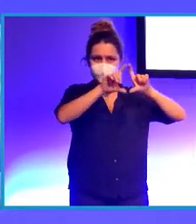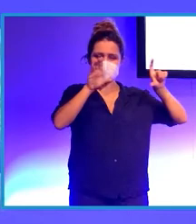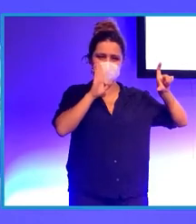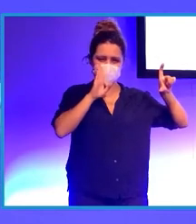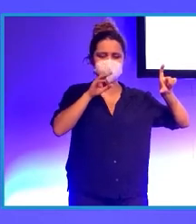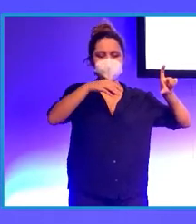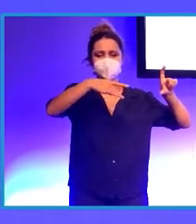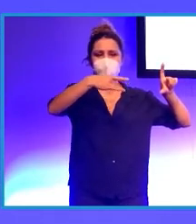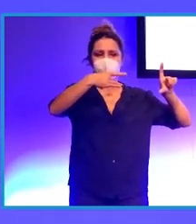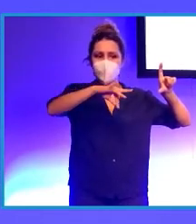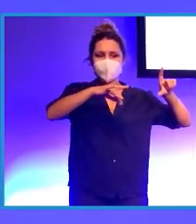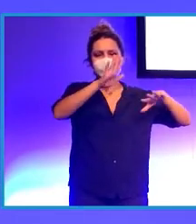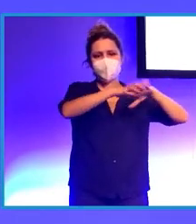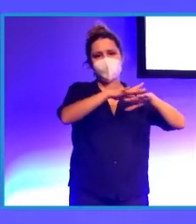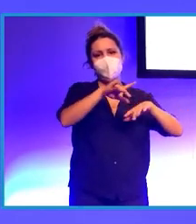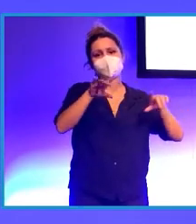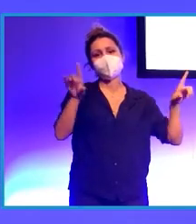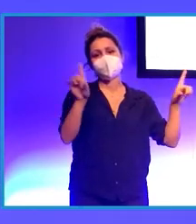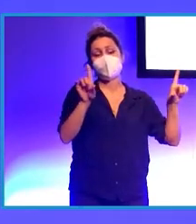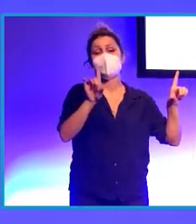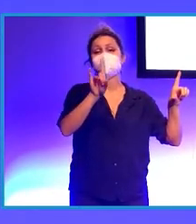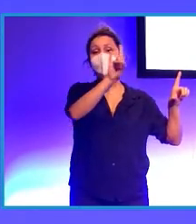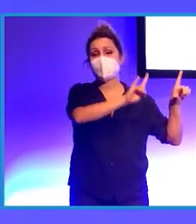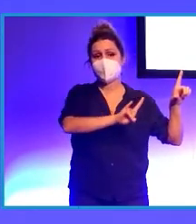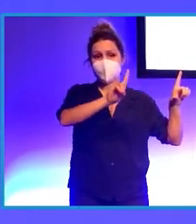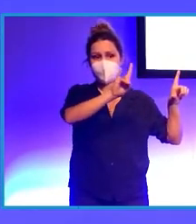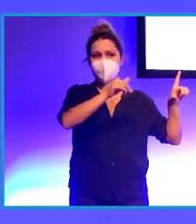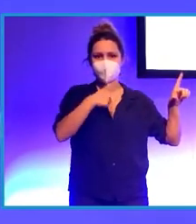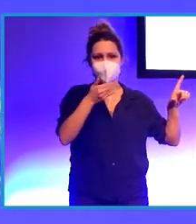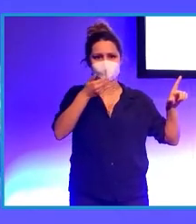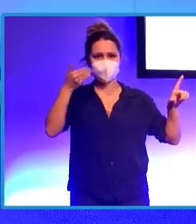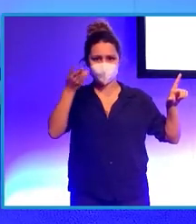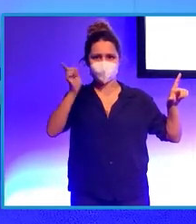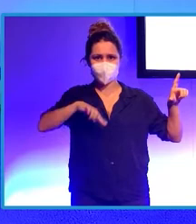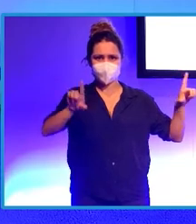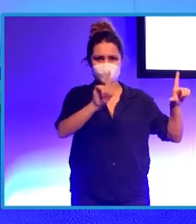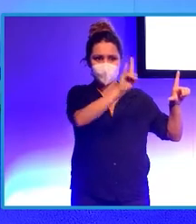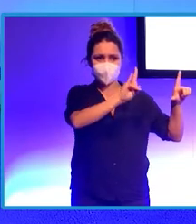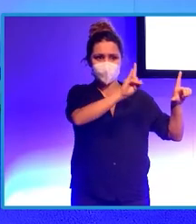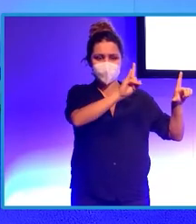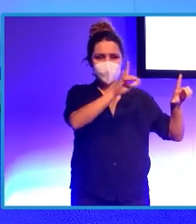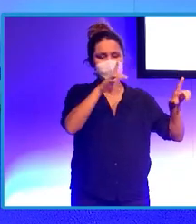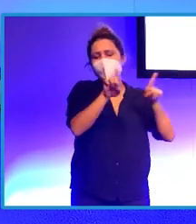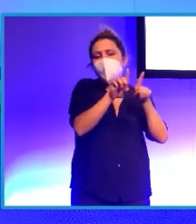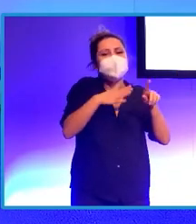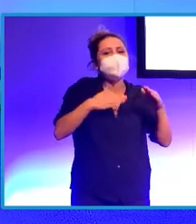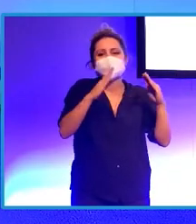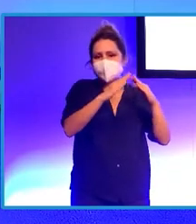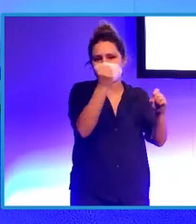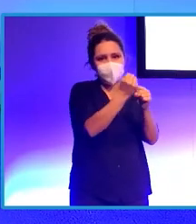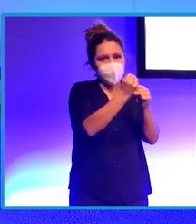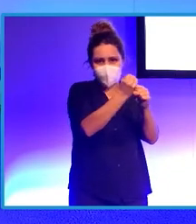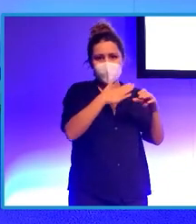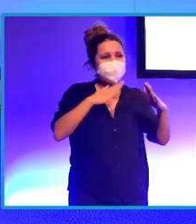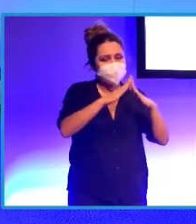para Televisión Canaria, de la cual también me siento orgulloso, Televisión Canaria, porque ha sido mi casa durante 20 años,